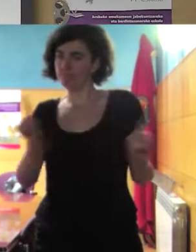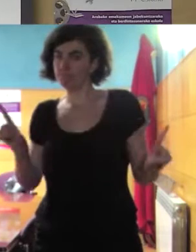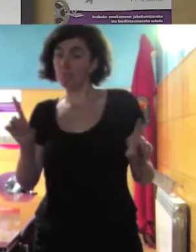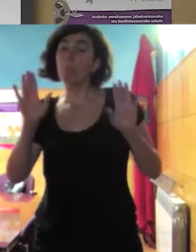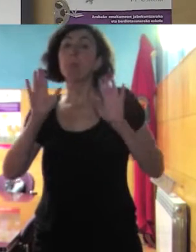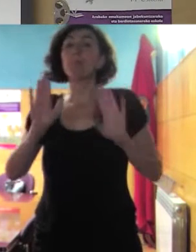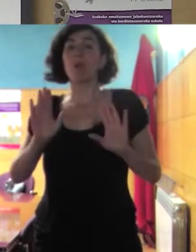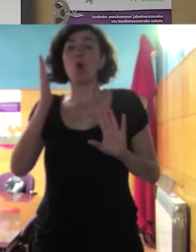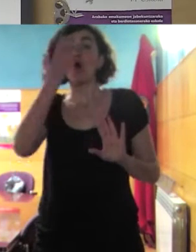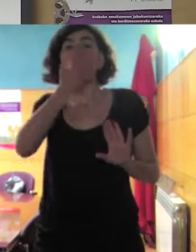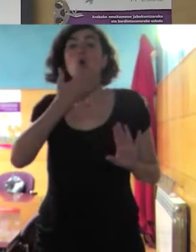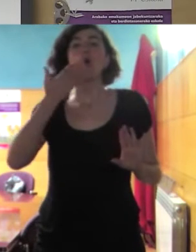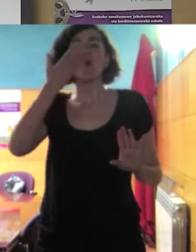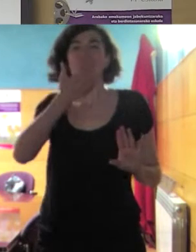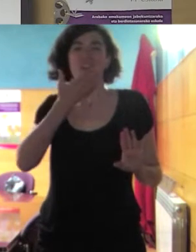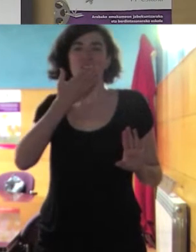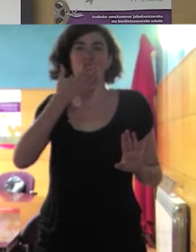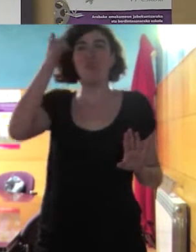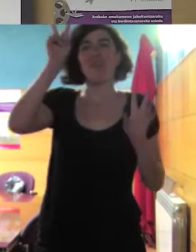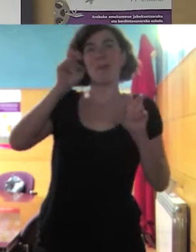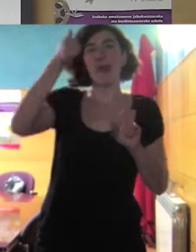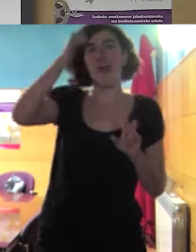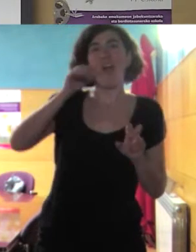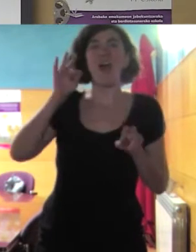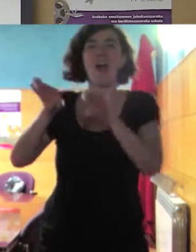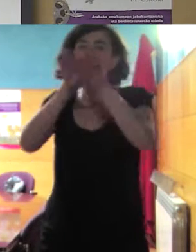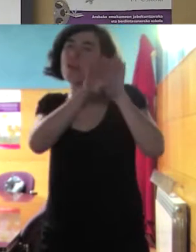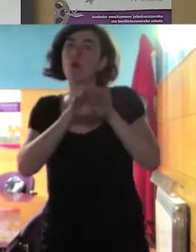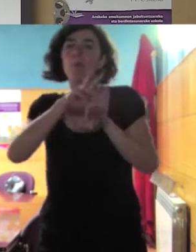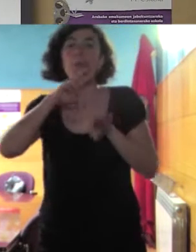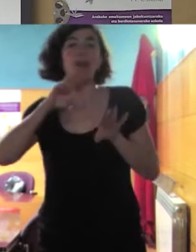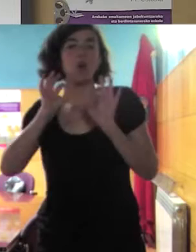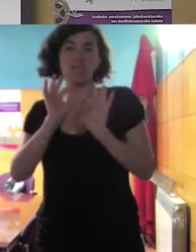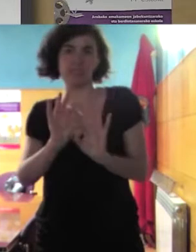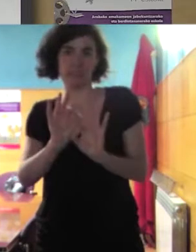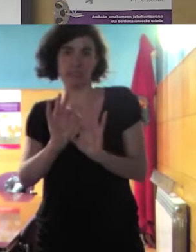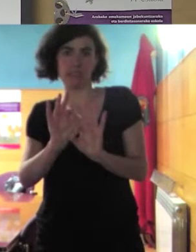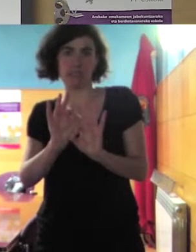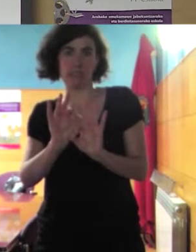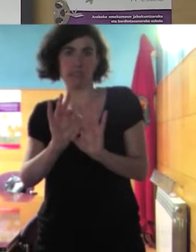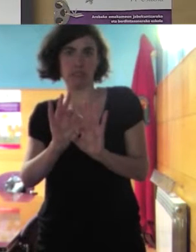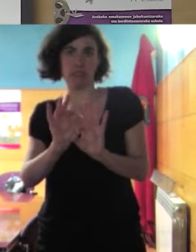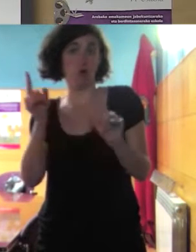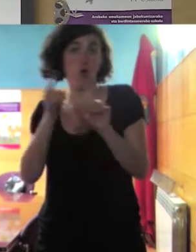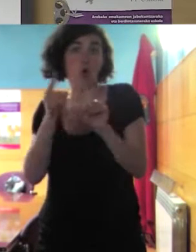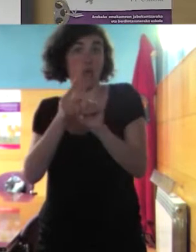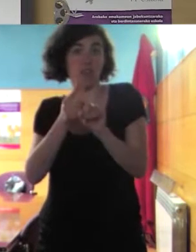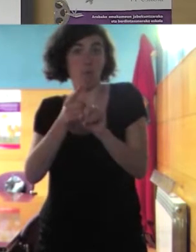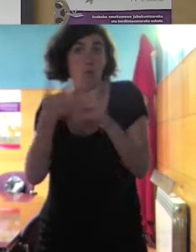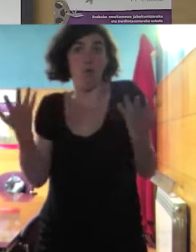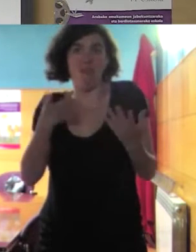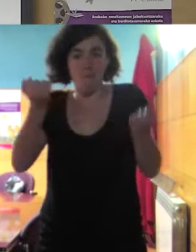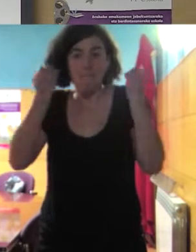escuela para la escuela sí es un valor y es su objetivo que se convierta en una práctica aunque a veces